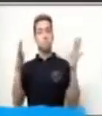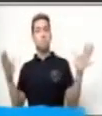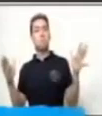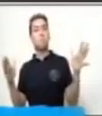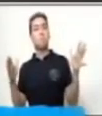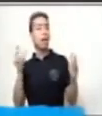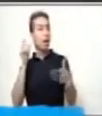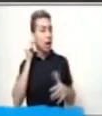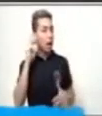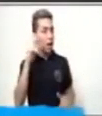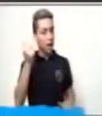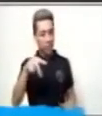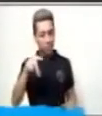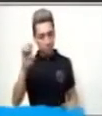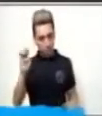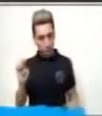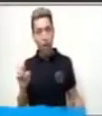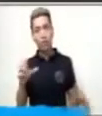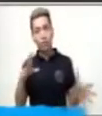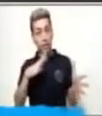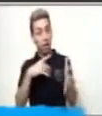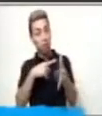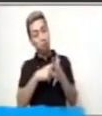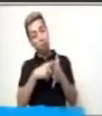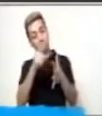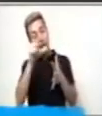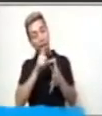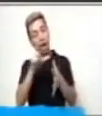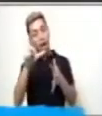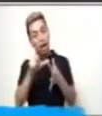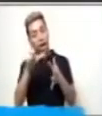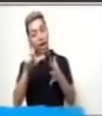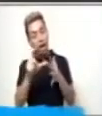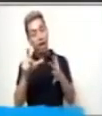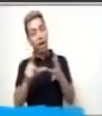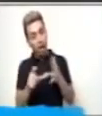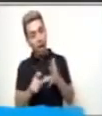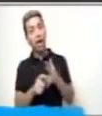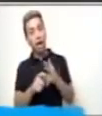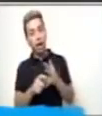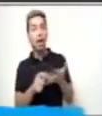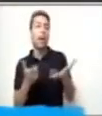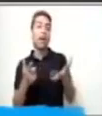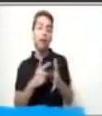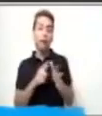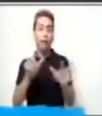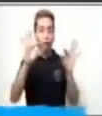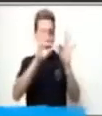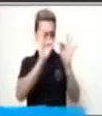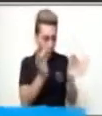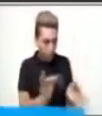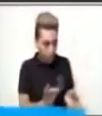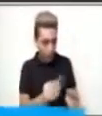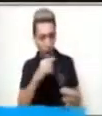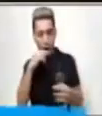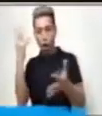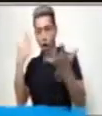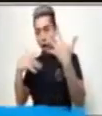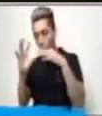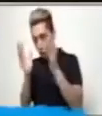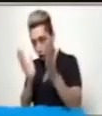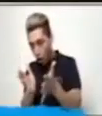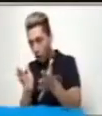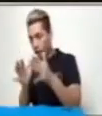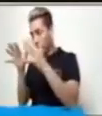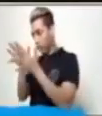características. Dentro de ellas, forma, color, tamaño. Aparte de